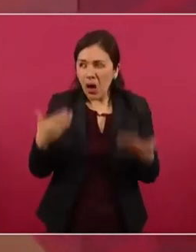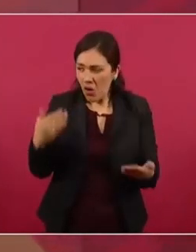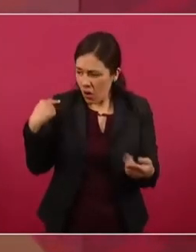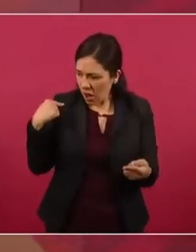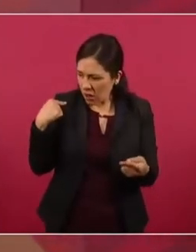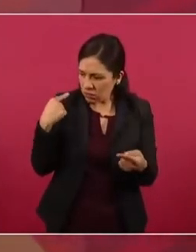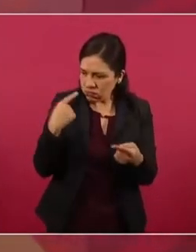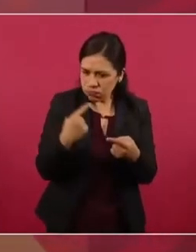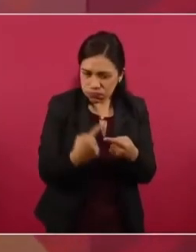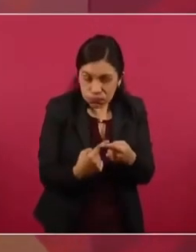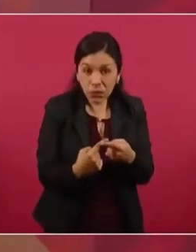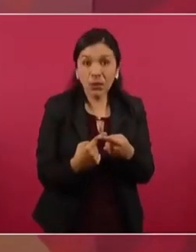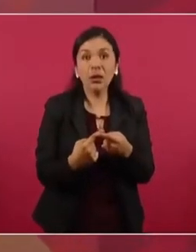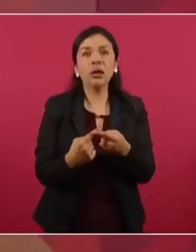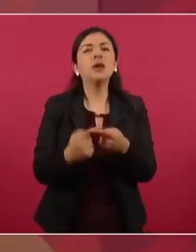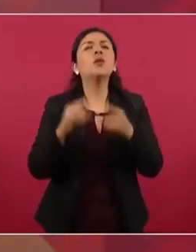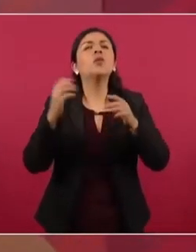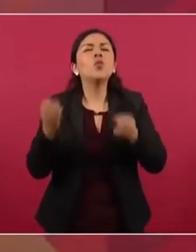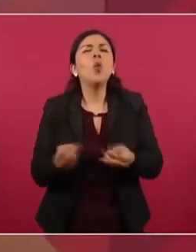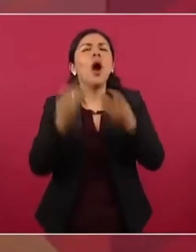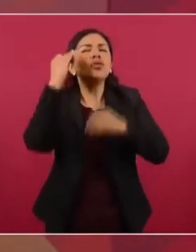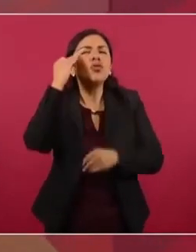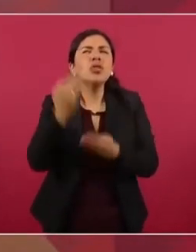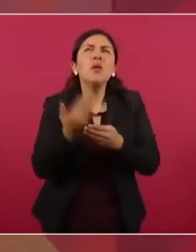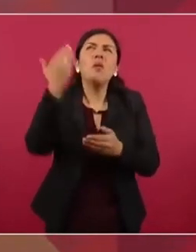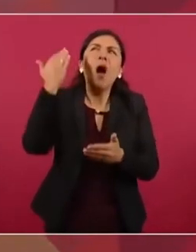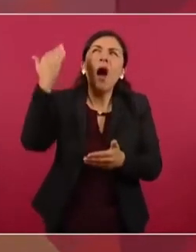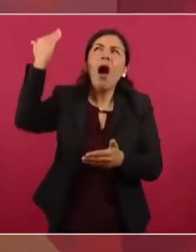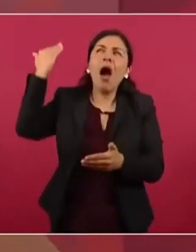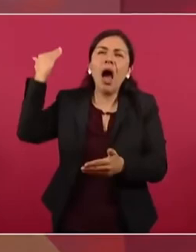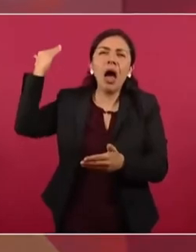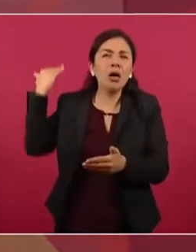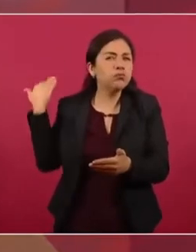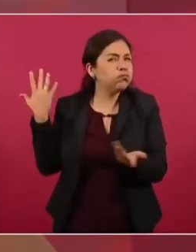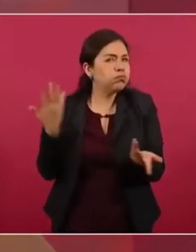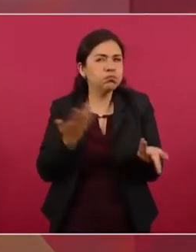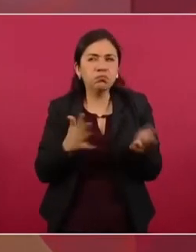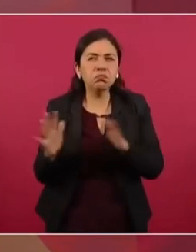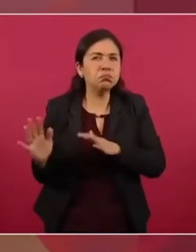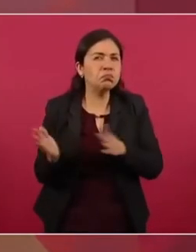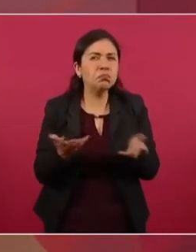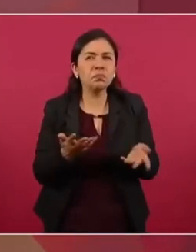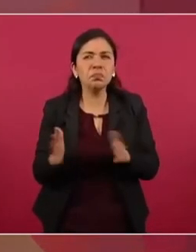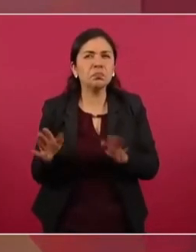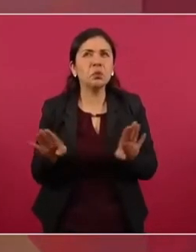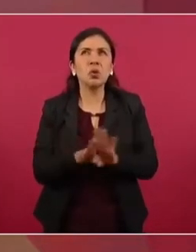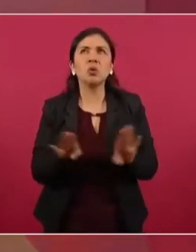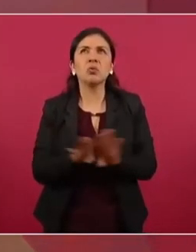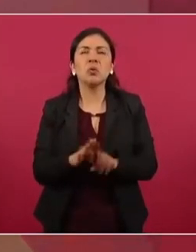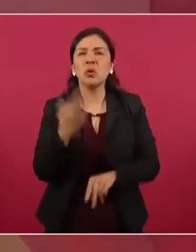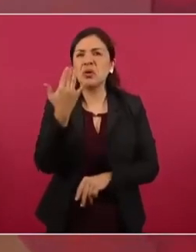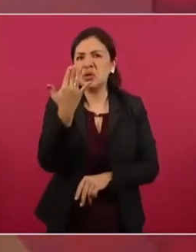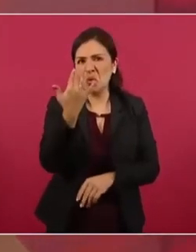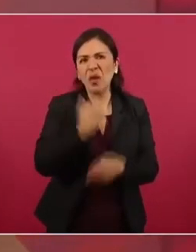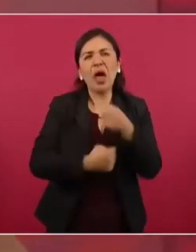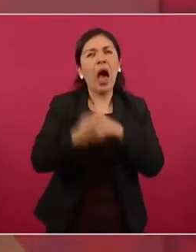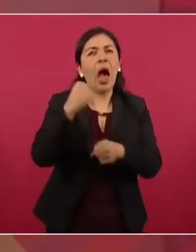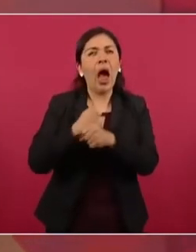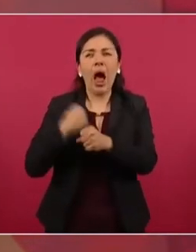después de décadas, a lo mejor después de unos 50 años,